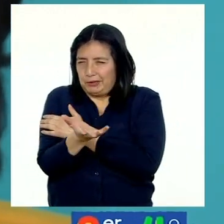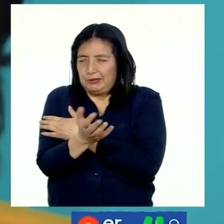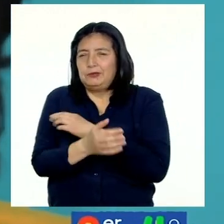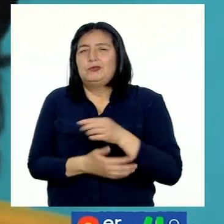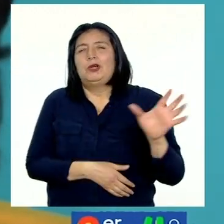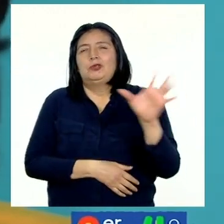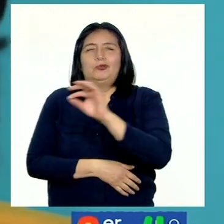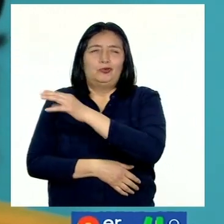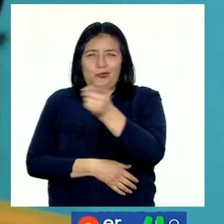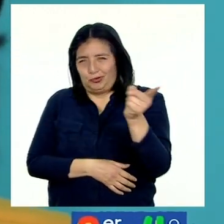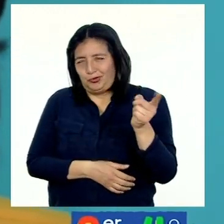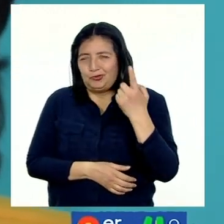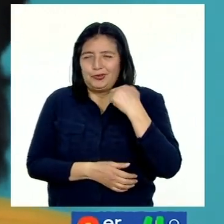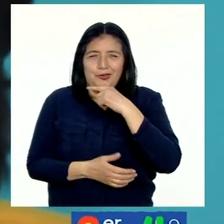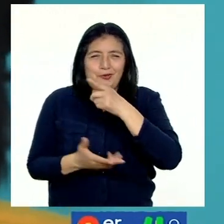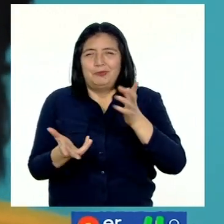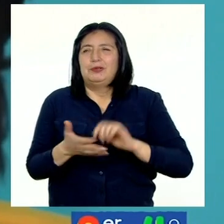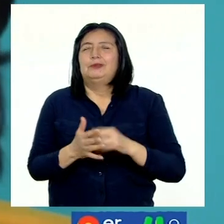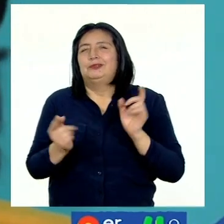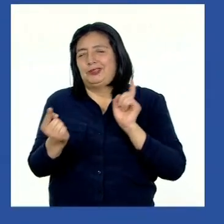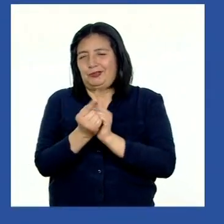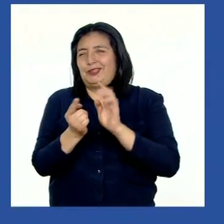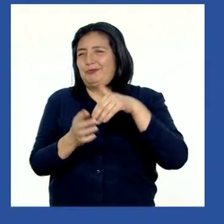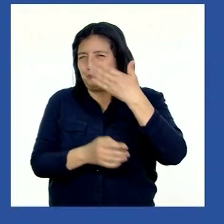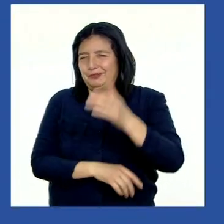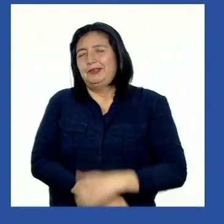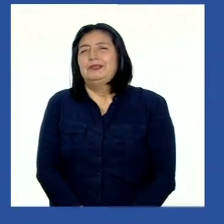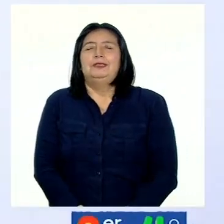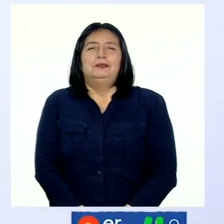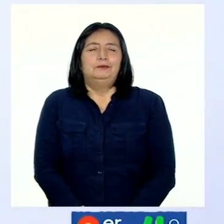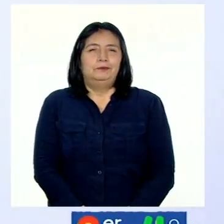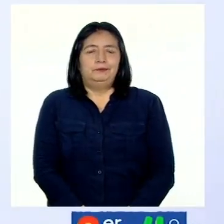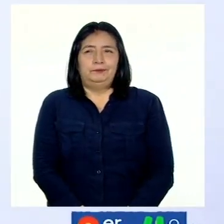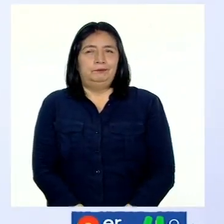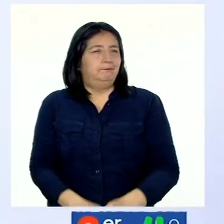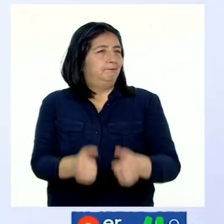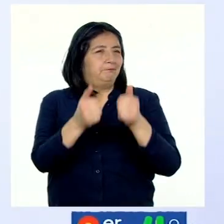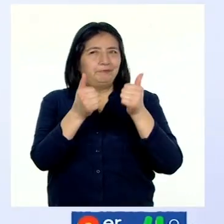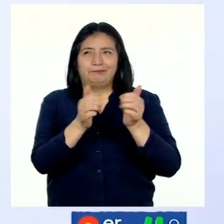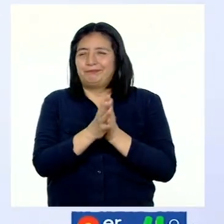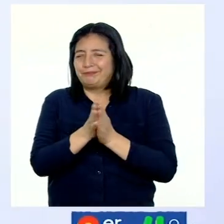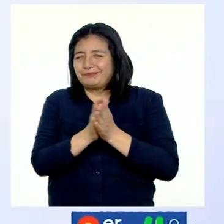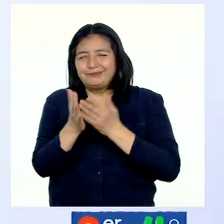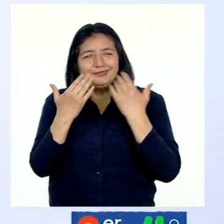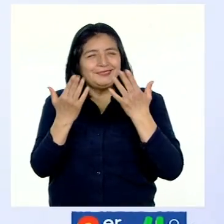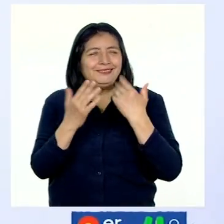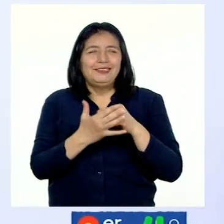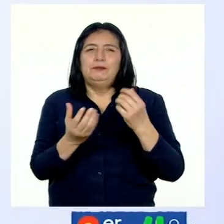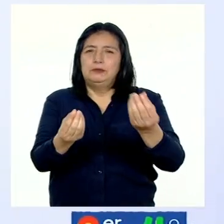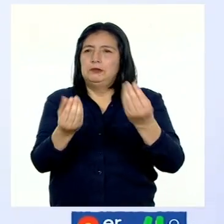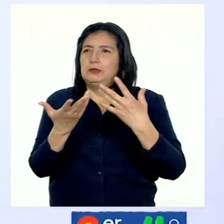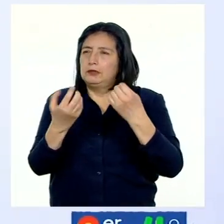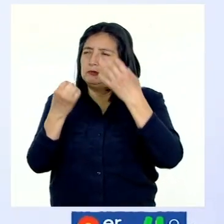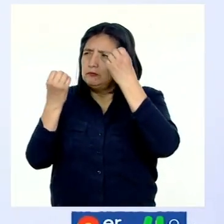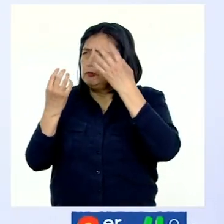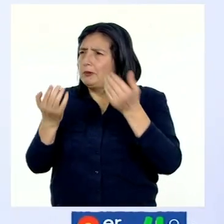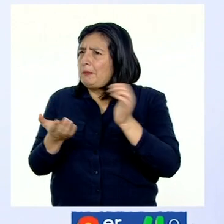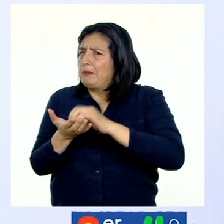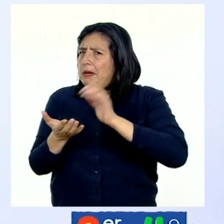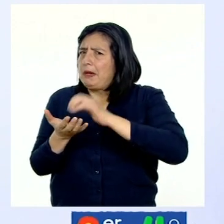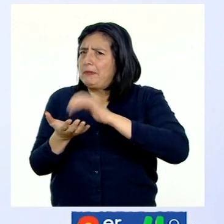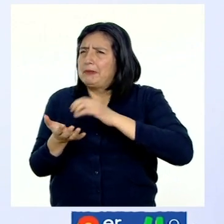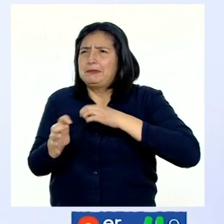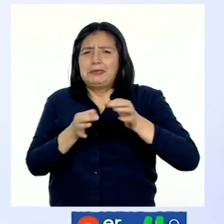a todos y todas. Nos vemos. Genial, muchas gracias por darnos a conocer más